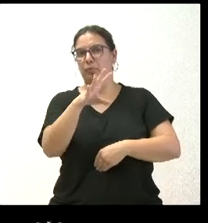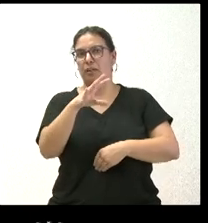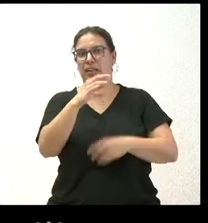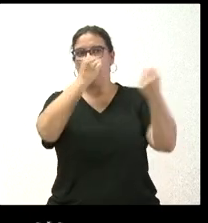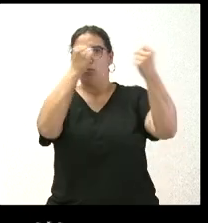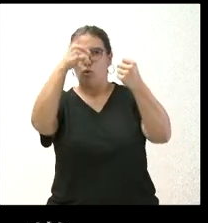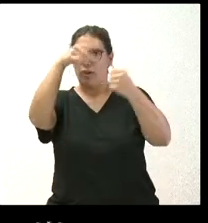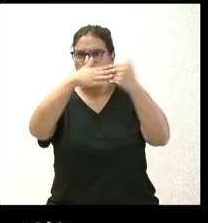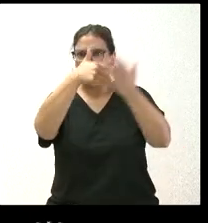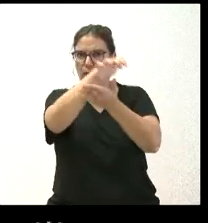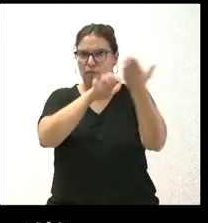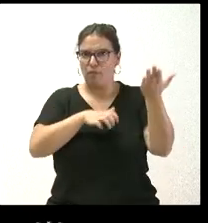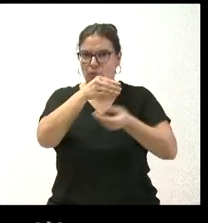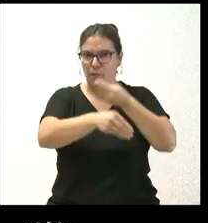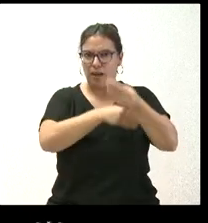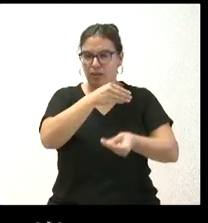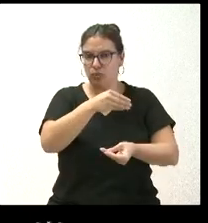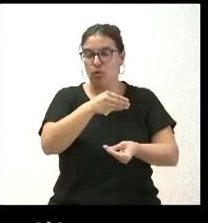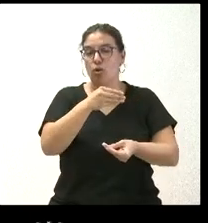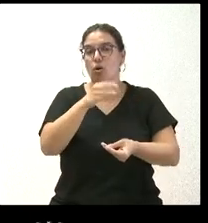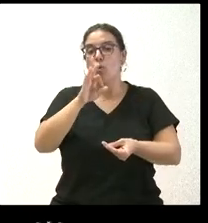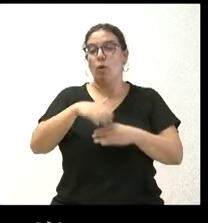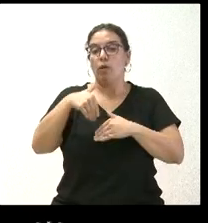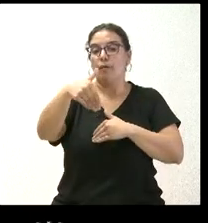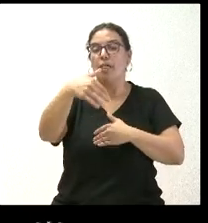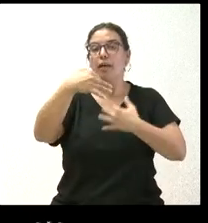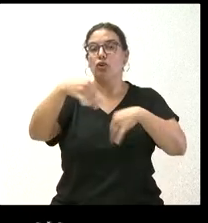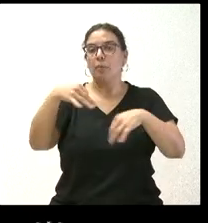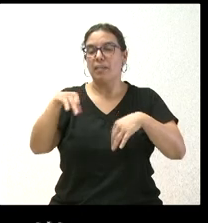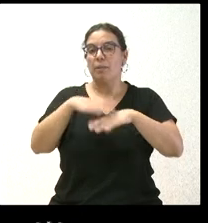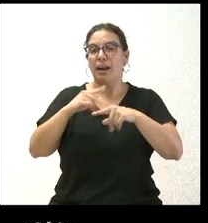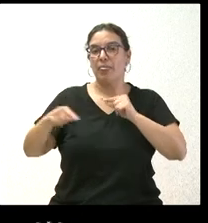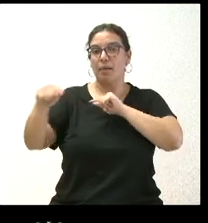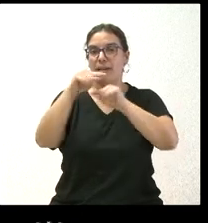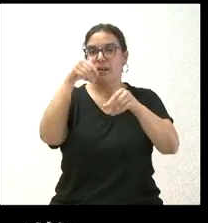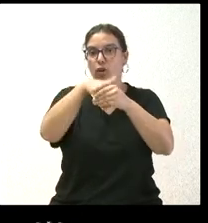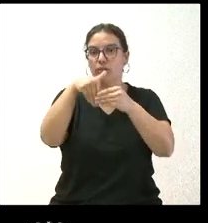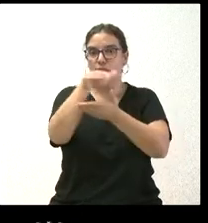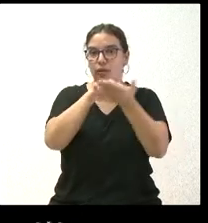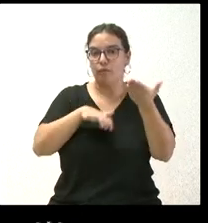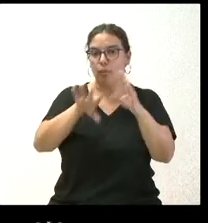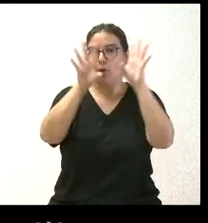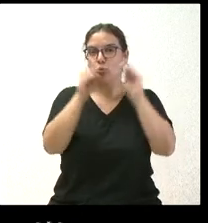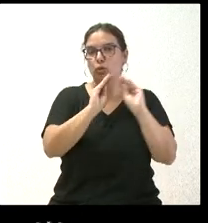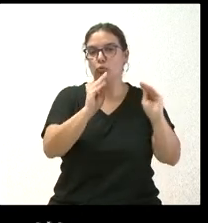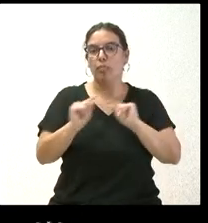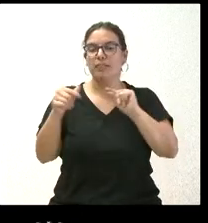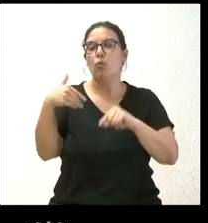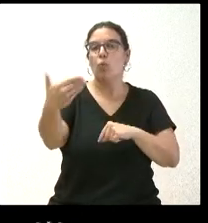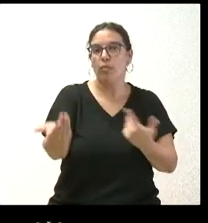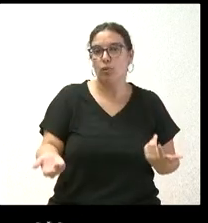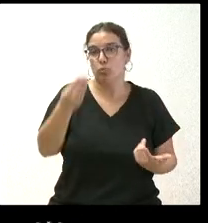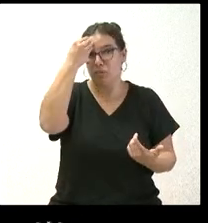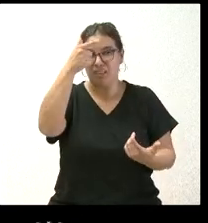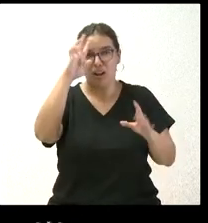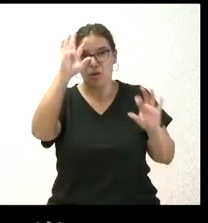informe y bueno, pues cuando se va a retomar la normalidad de debatir ese contenido de ese informe y sus conclusiones y bueno, si ve lógico